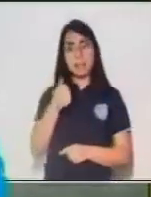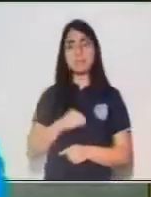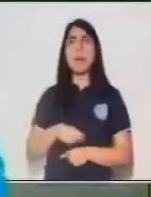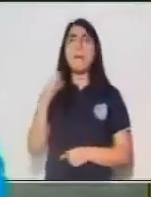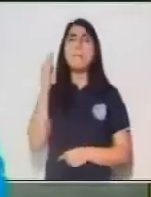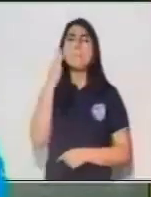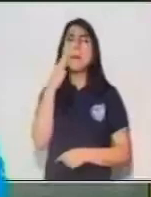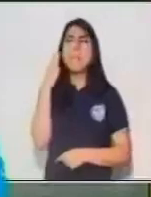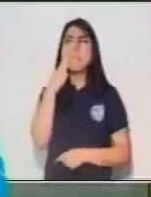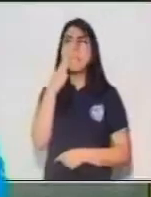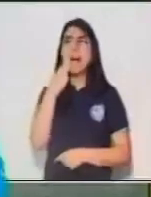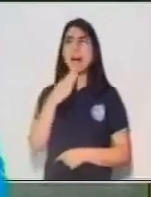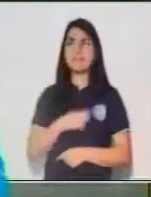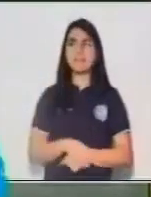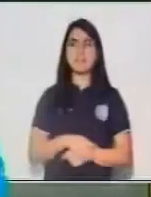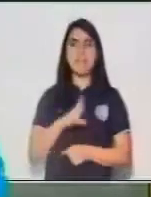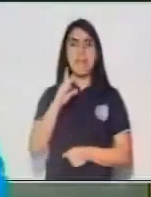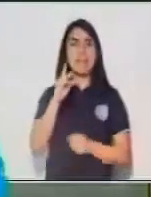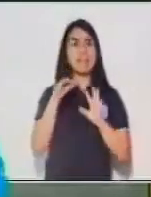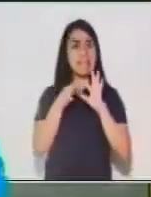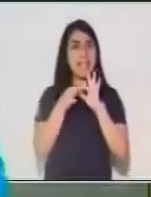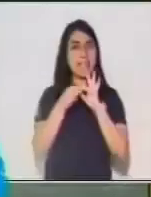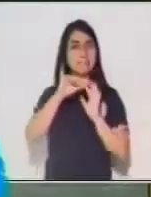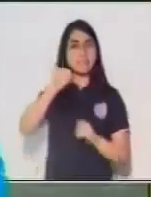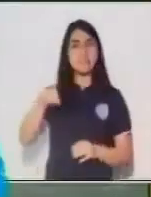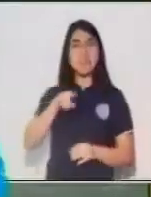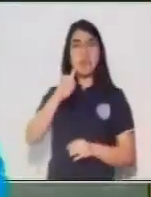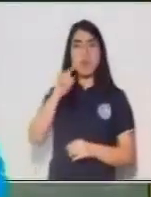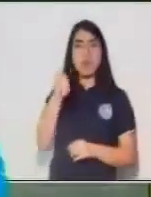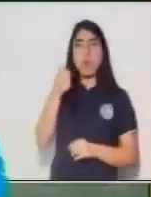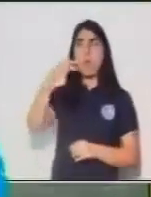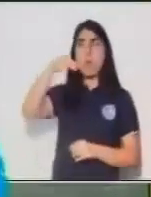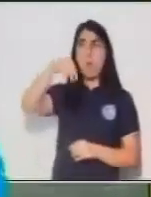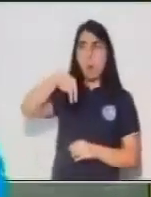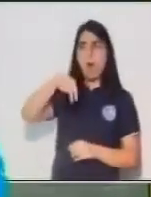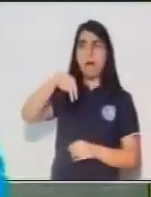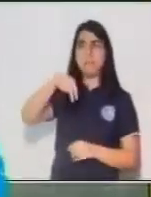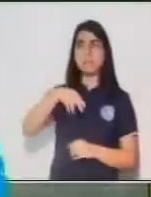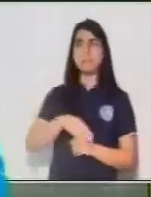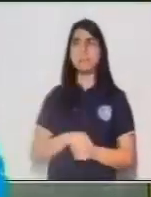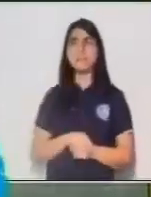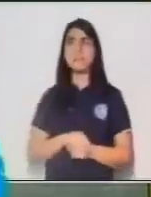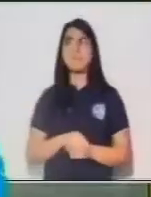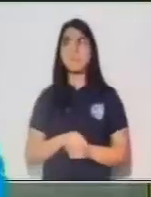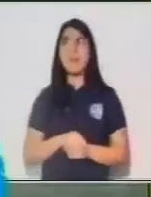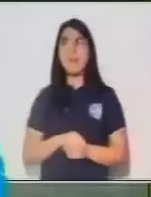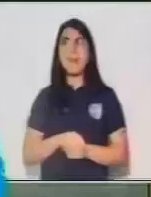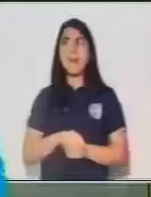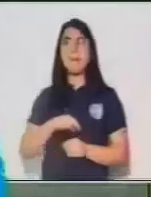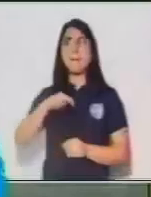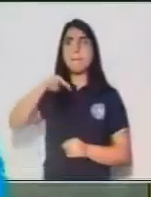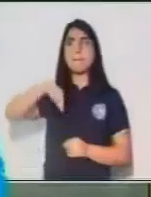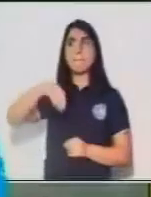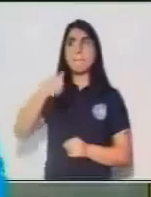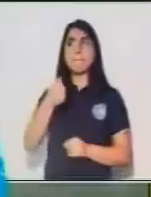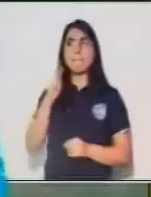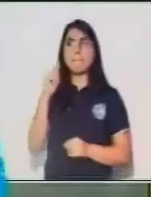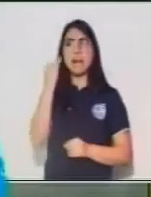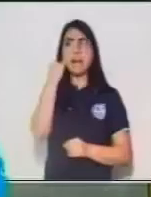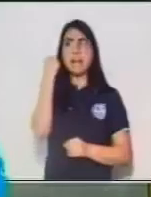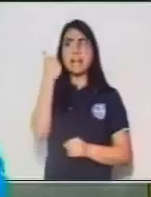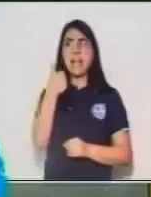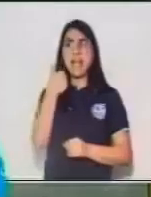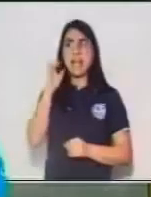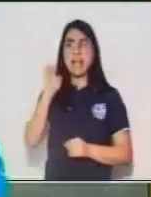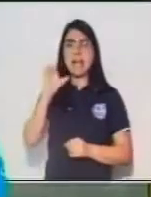El sujeto corresponde al sintagma nominal y lo vamos a identificar con una S.